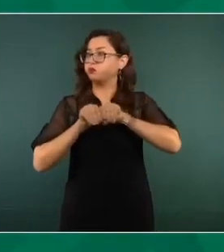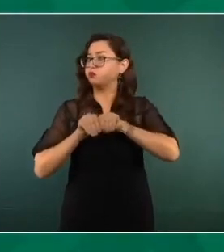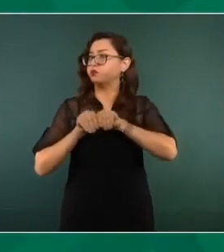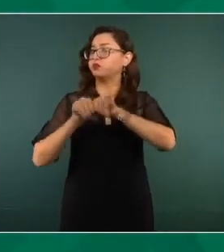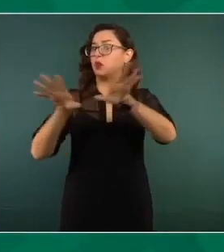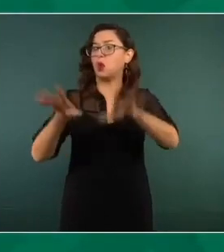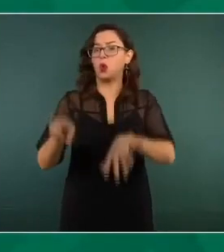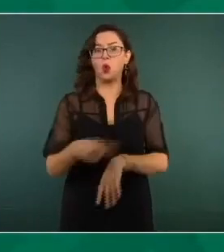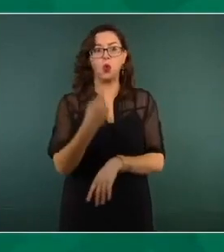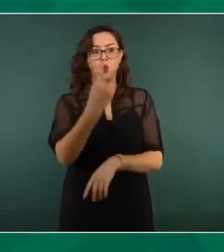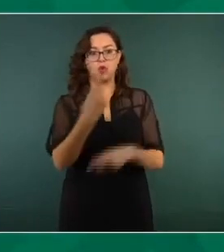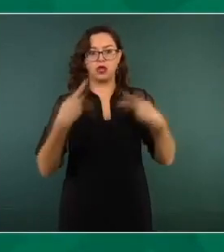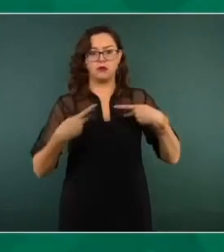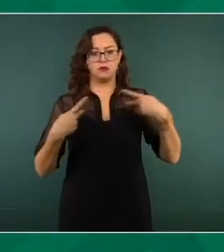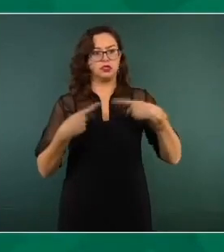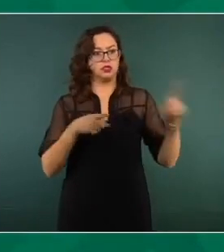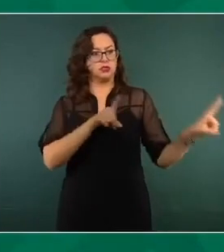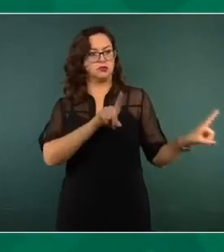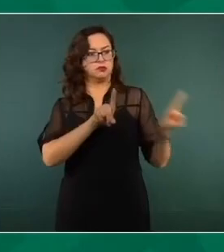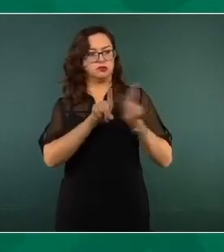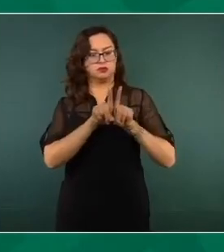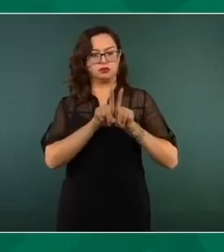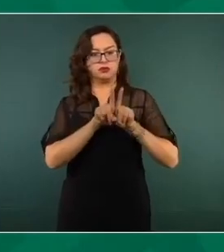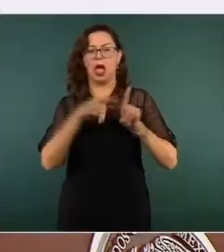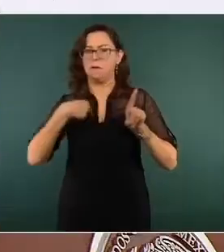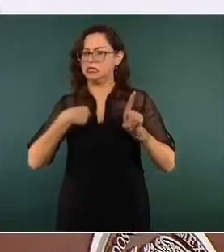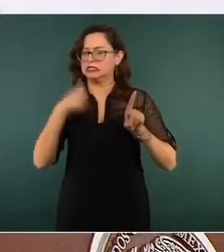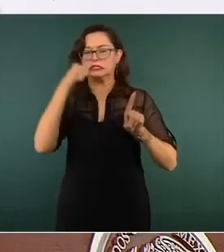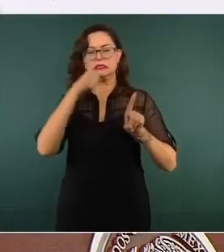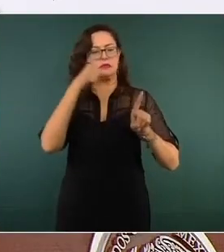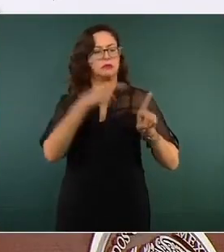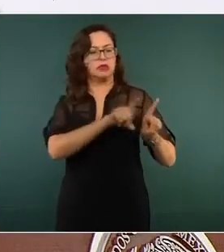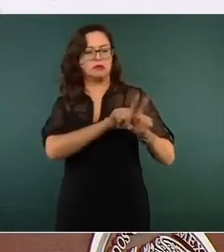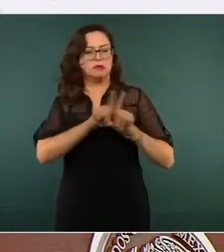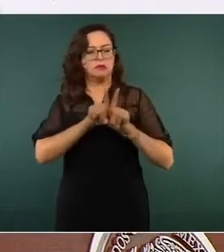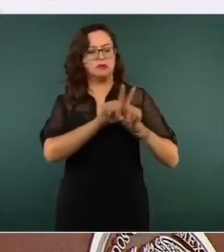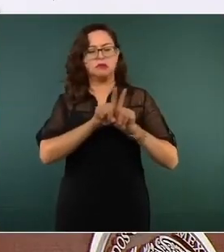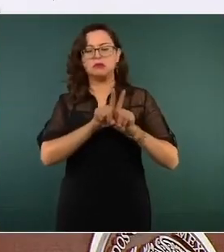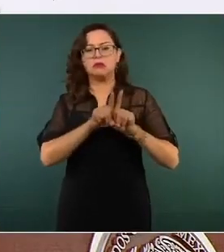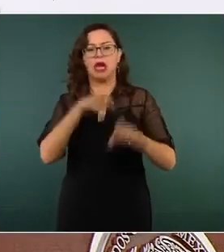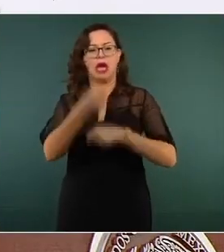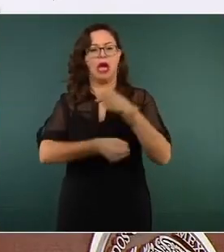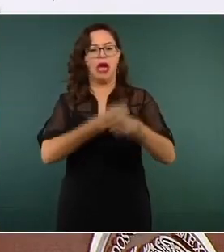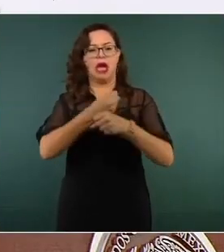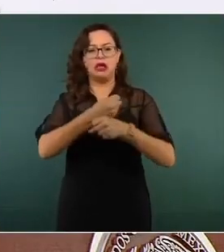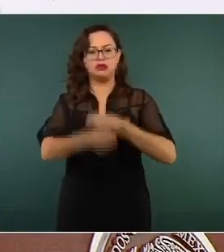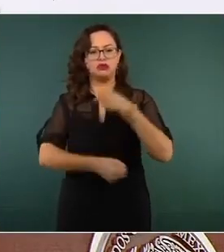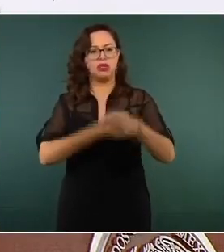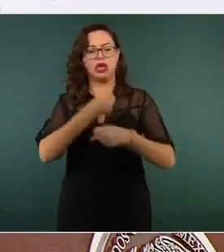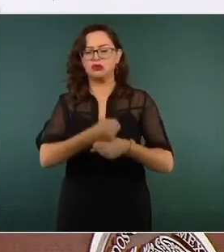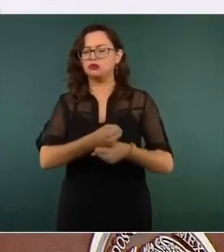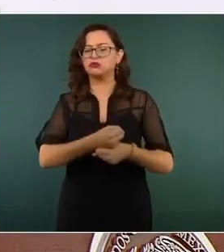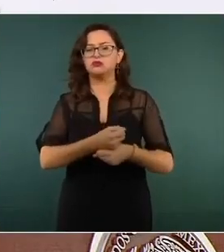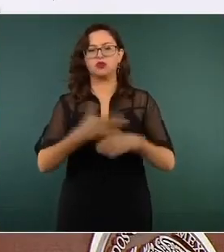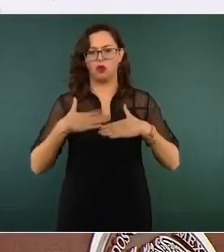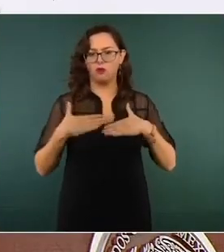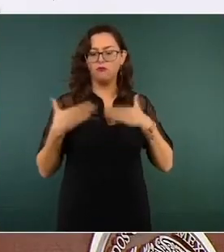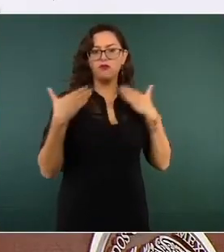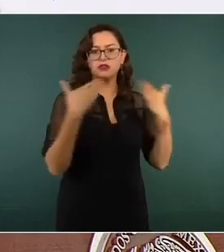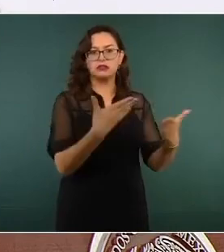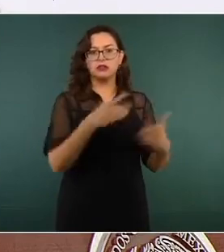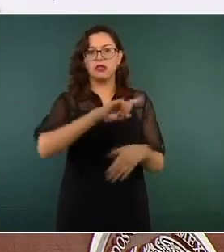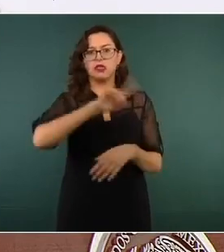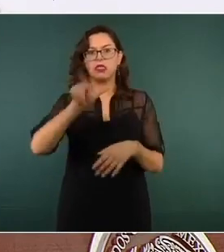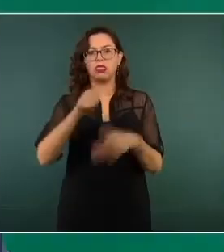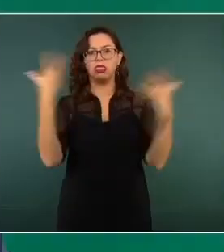y que me acompañó por años. Lo removí de su cargo y di parte a